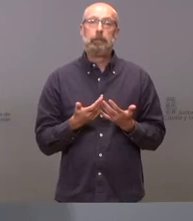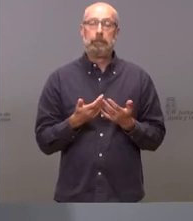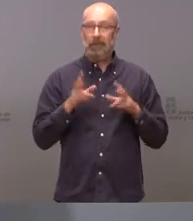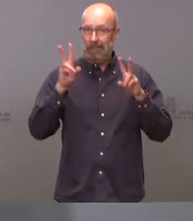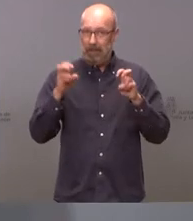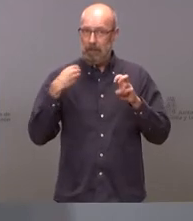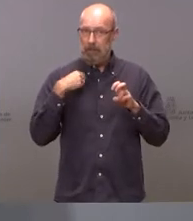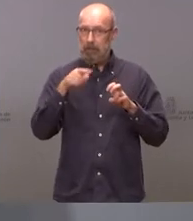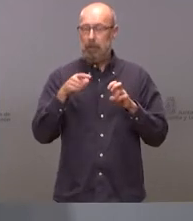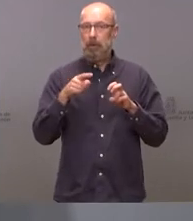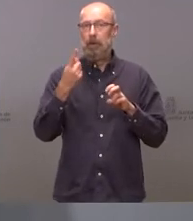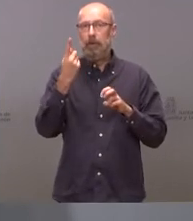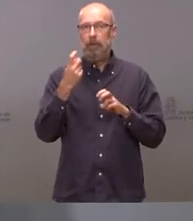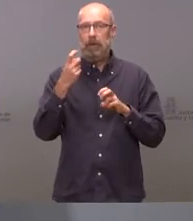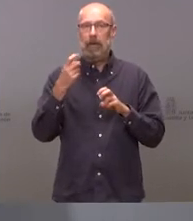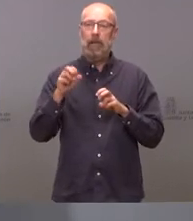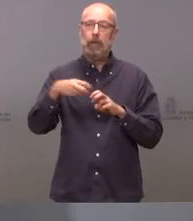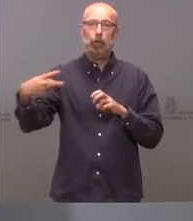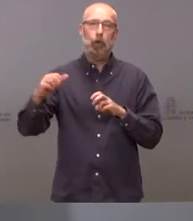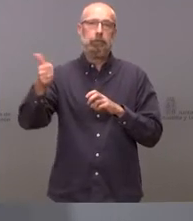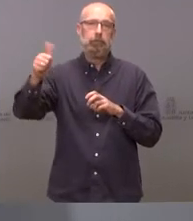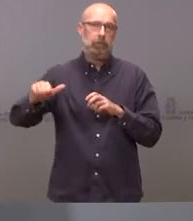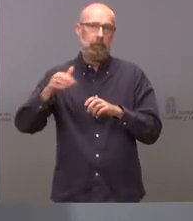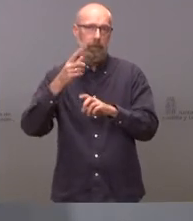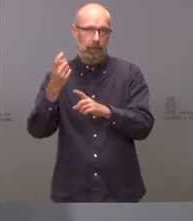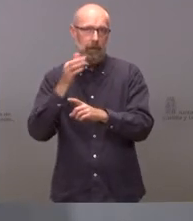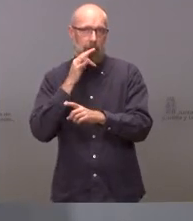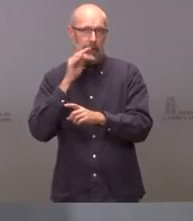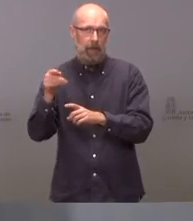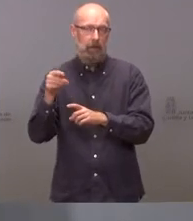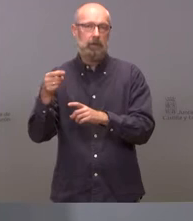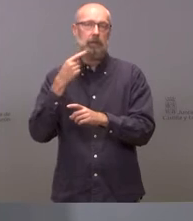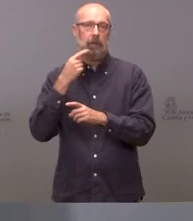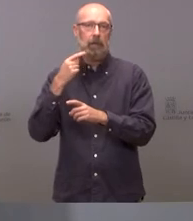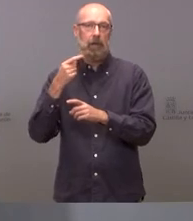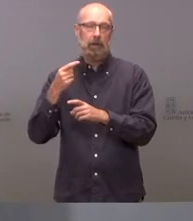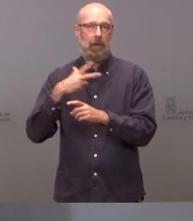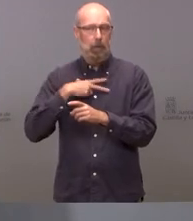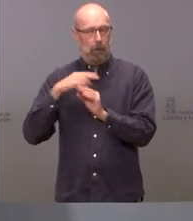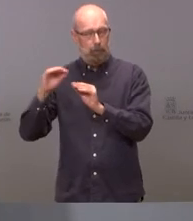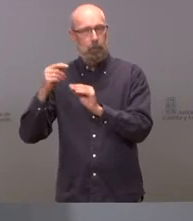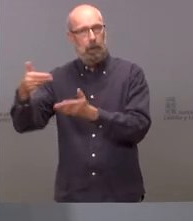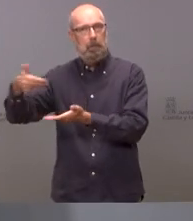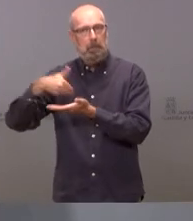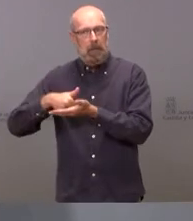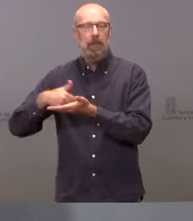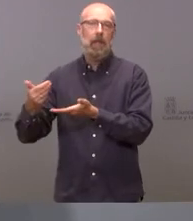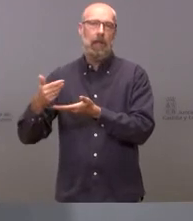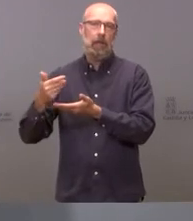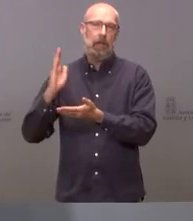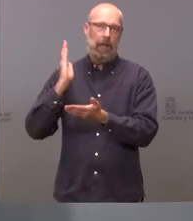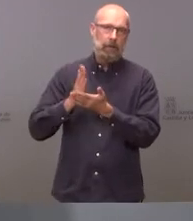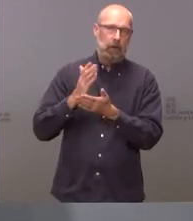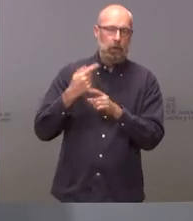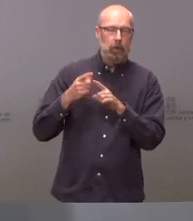pendiente de su resolución judicial hay una petición de penas por parte de la fiscalía tendrá que haber un juicio tendrá que haber